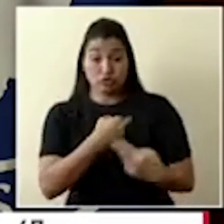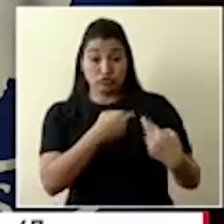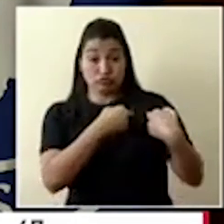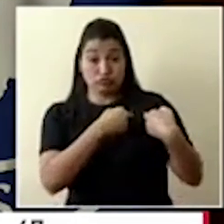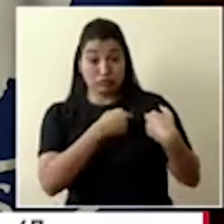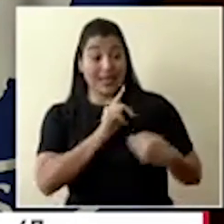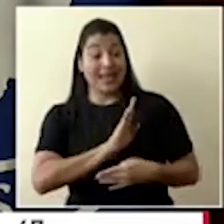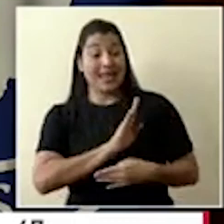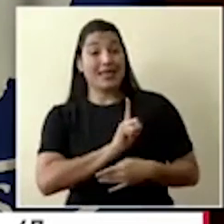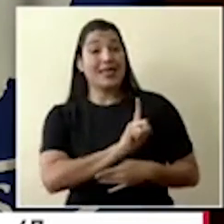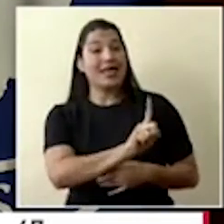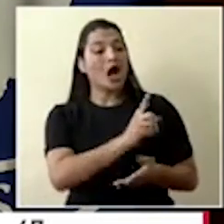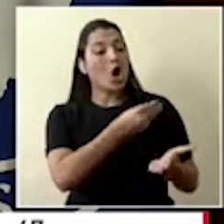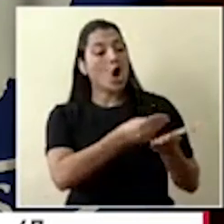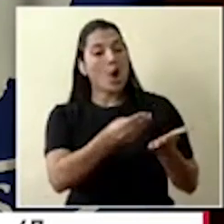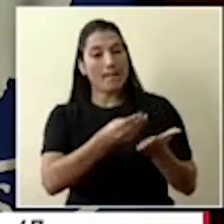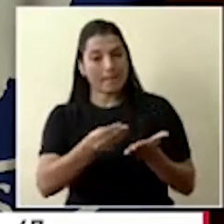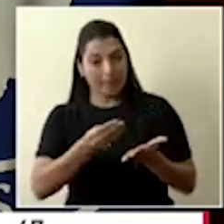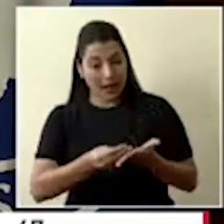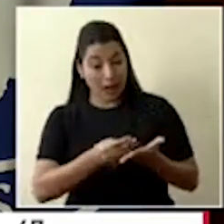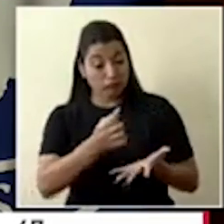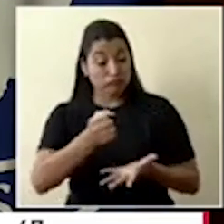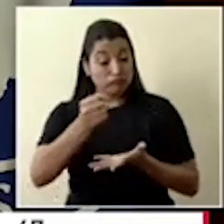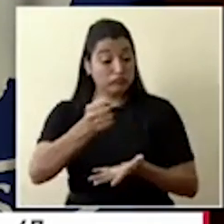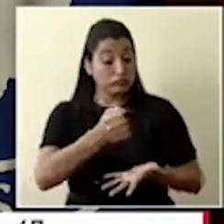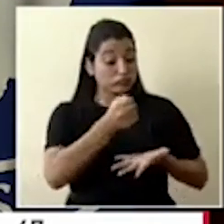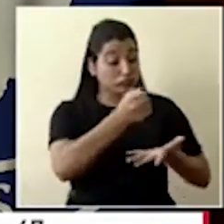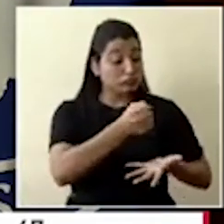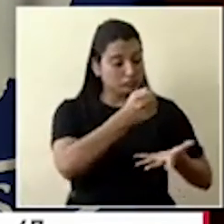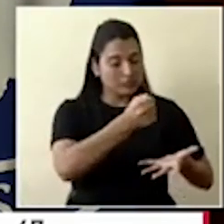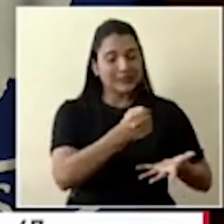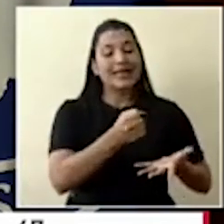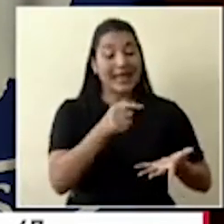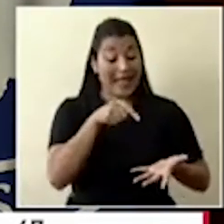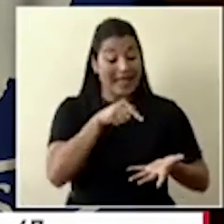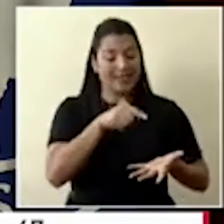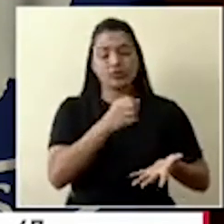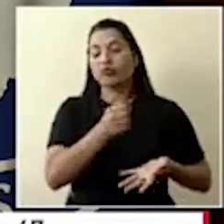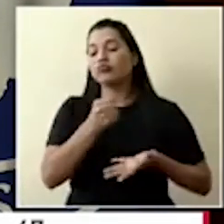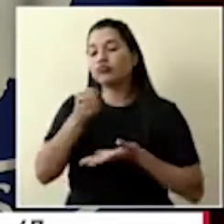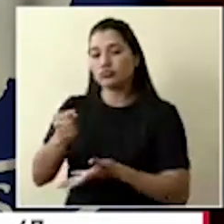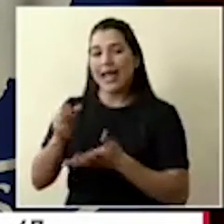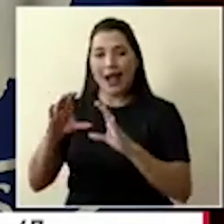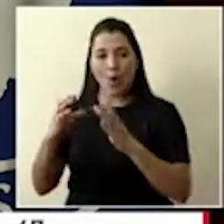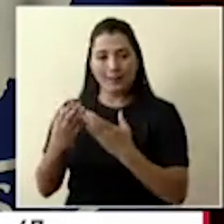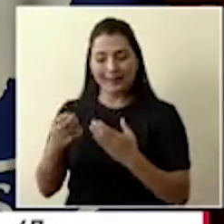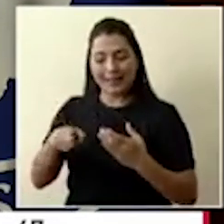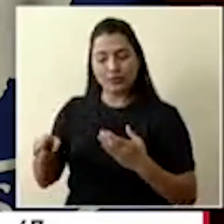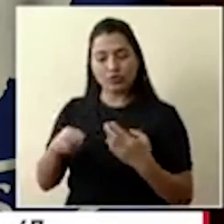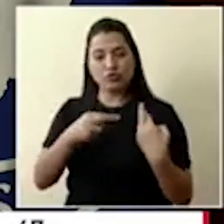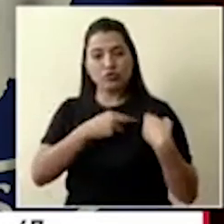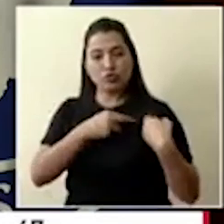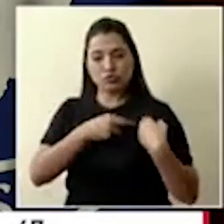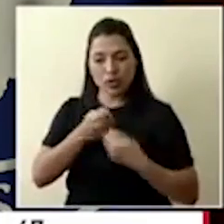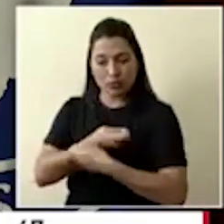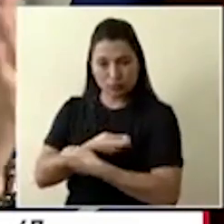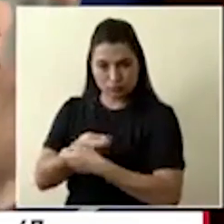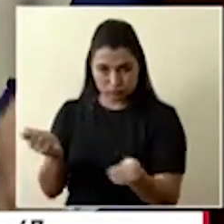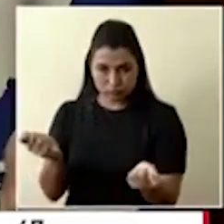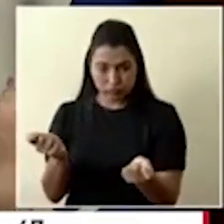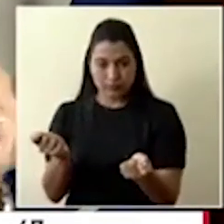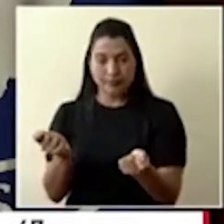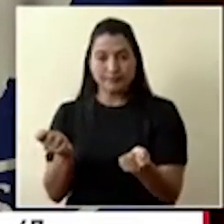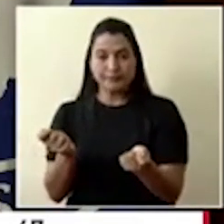lo que gira es una orden para que le preparen una cantidad determinada de diarios, de raciones de alimentos, tanto el paquete de alimentos